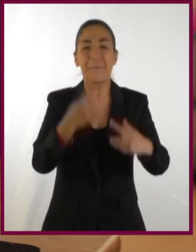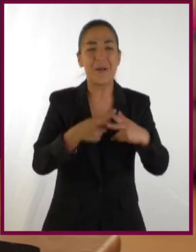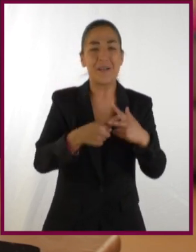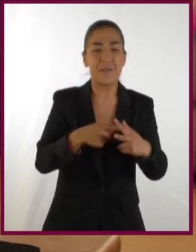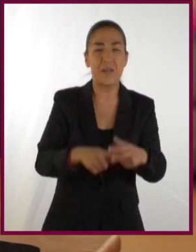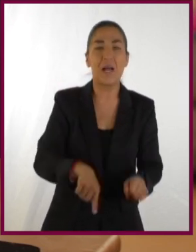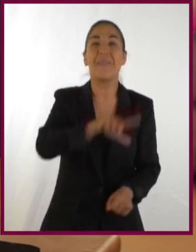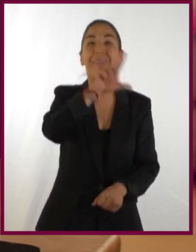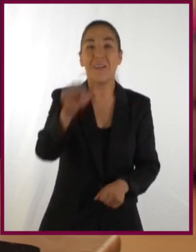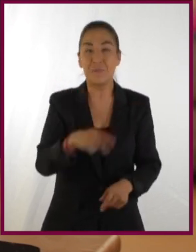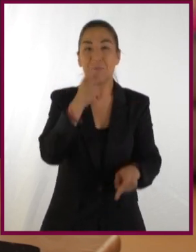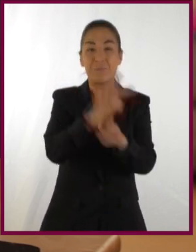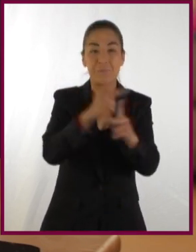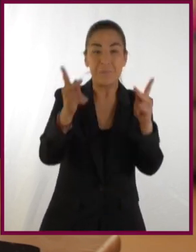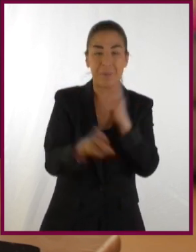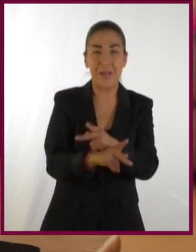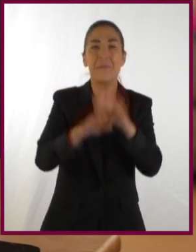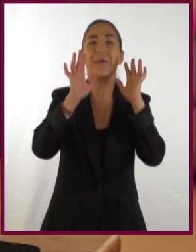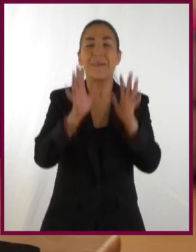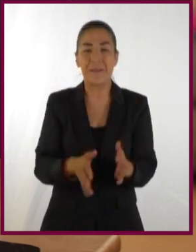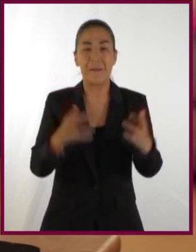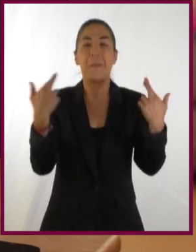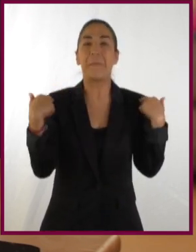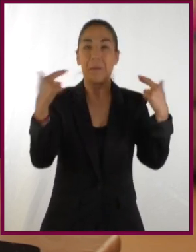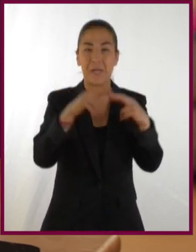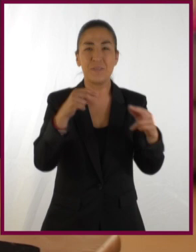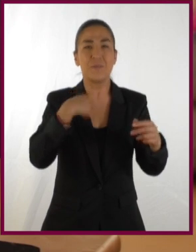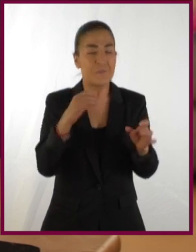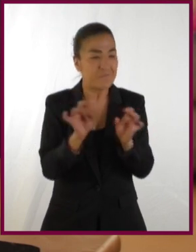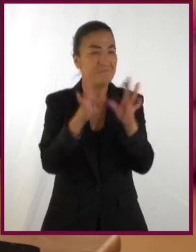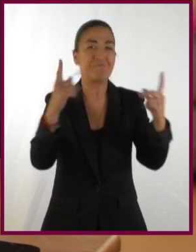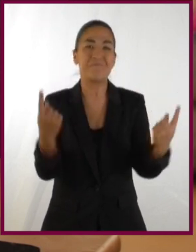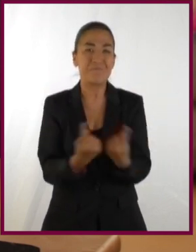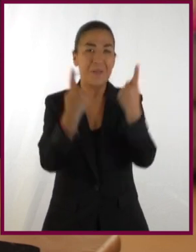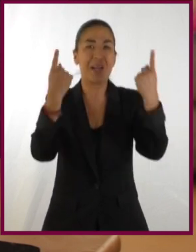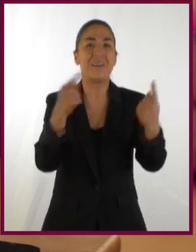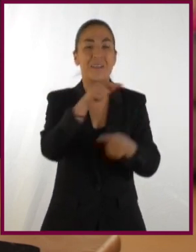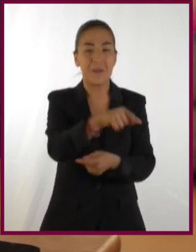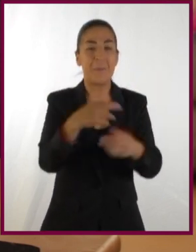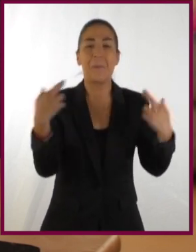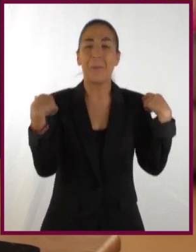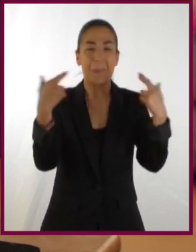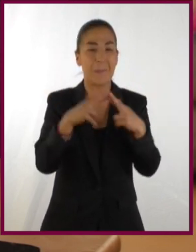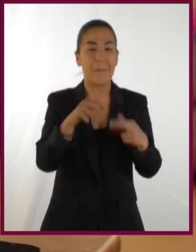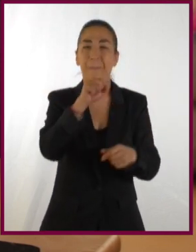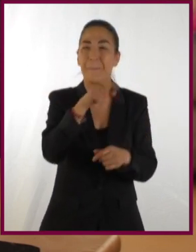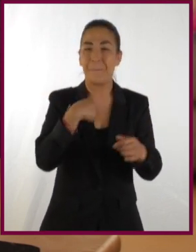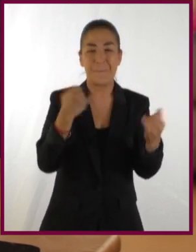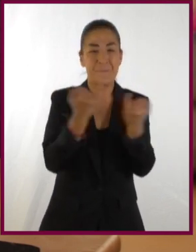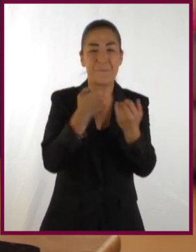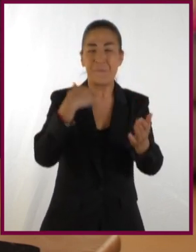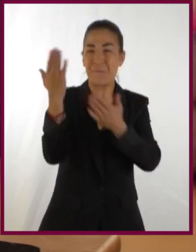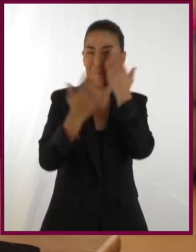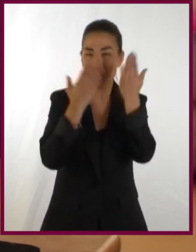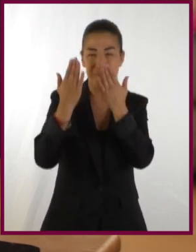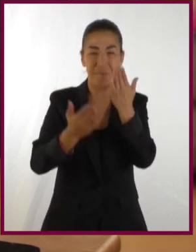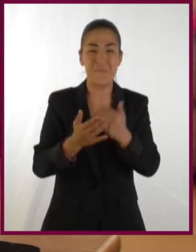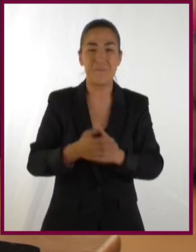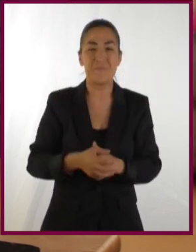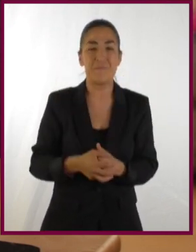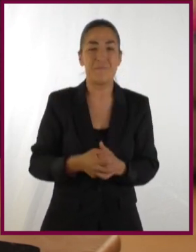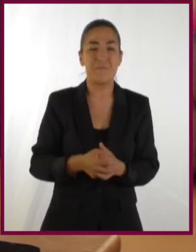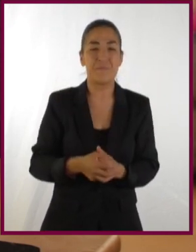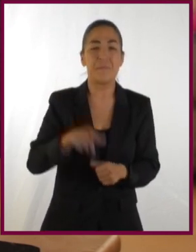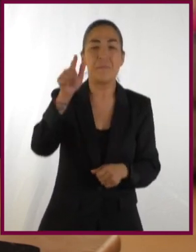que ella tenía. Y yo no la había realizado hasta la preparatoria, donde me encontré con un buen profesor que egresó de la misma